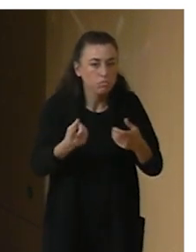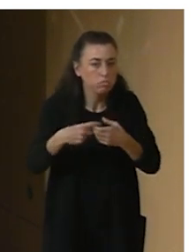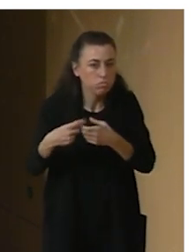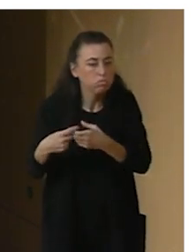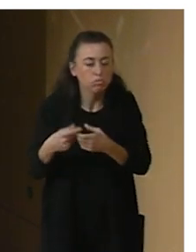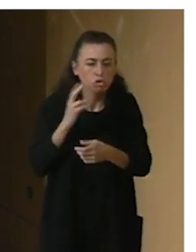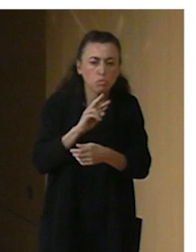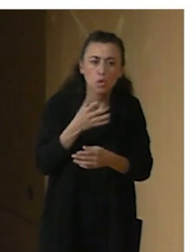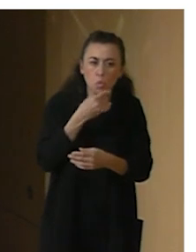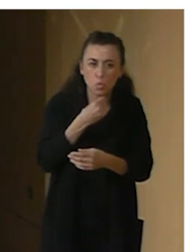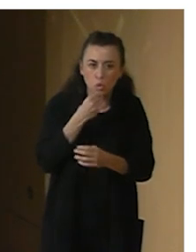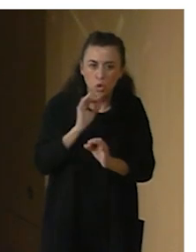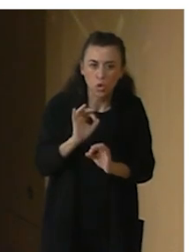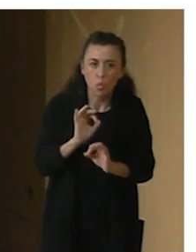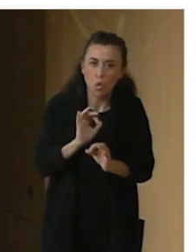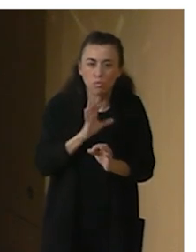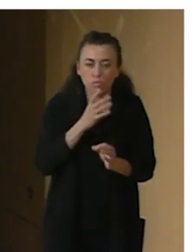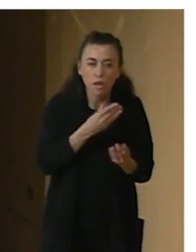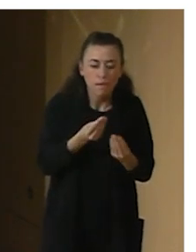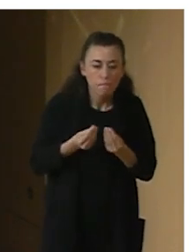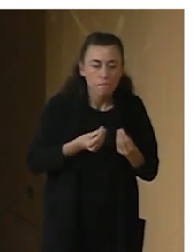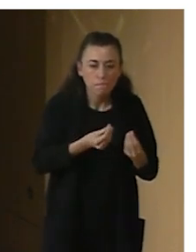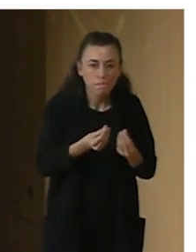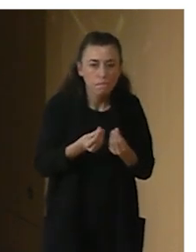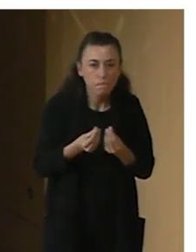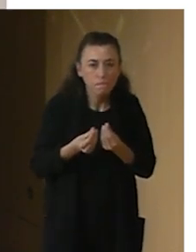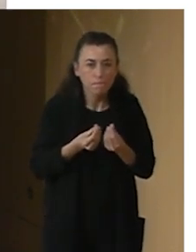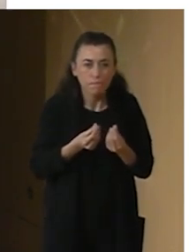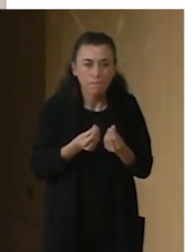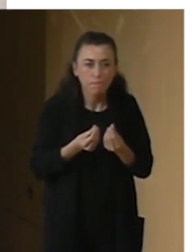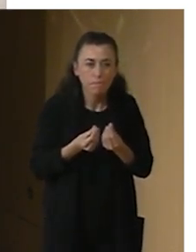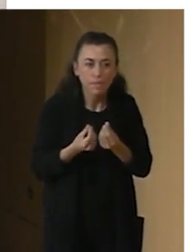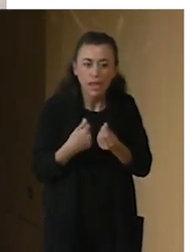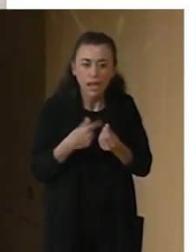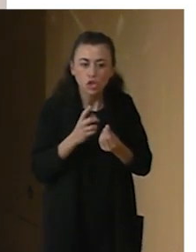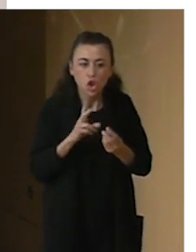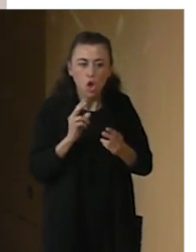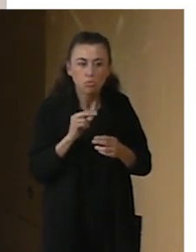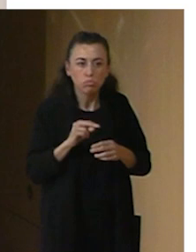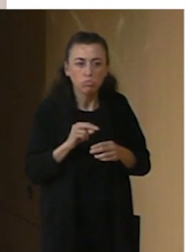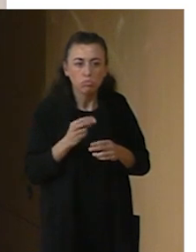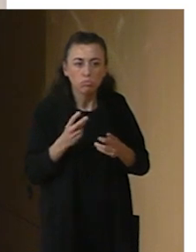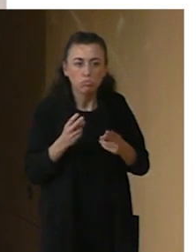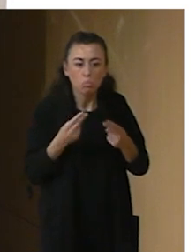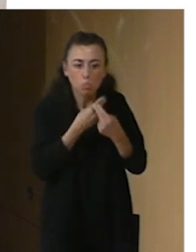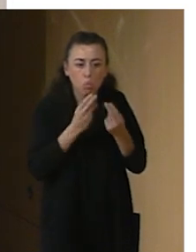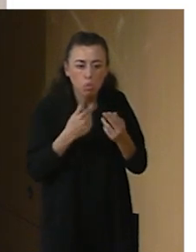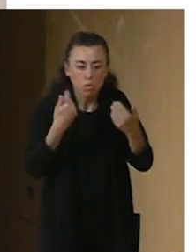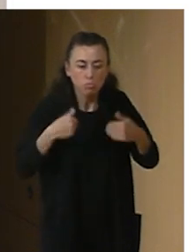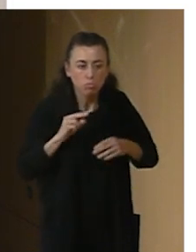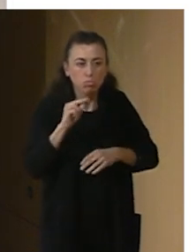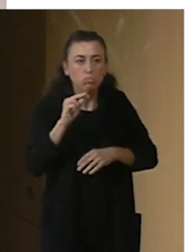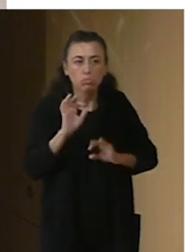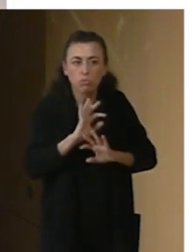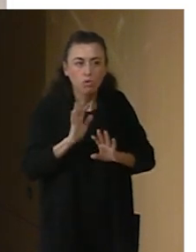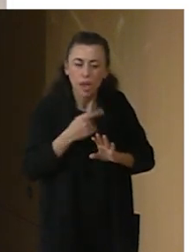era muy bonito ver la sensación que tenían de que no han sido unos meros espectadores y que no son partícipes de la propuesta